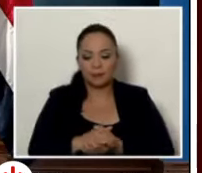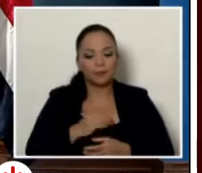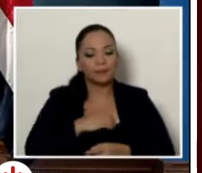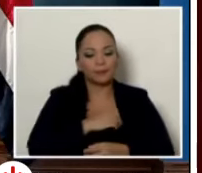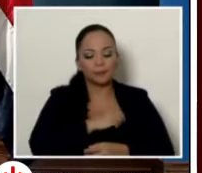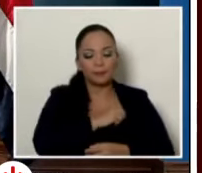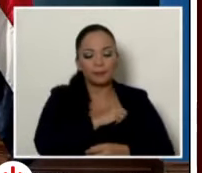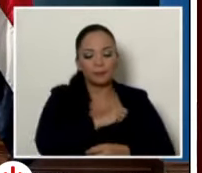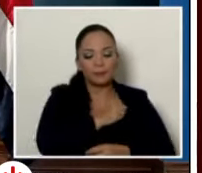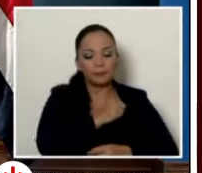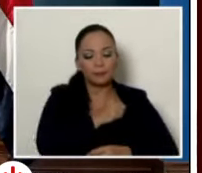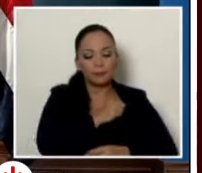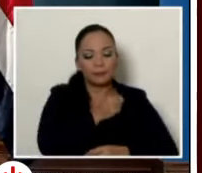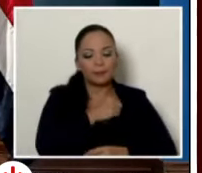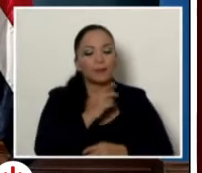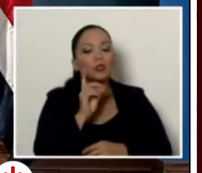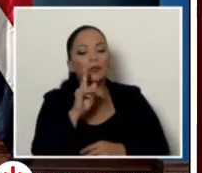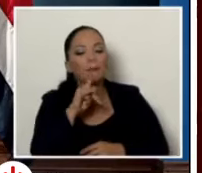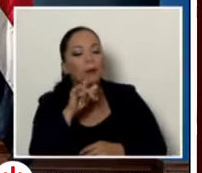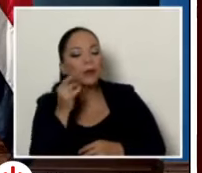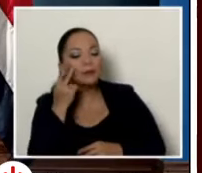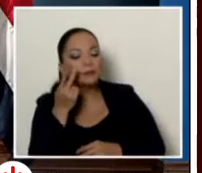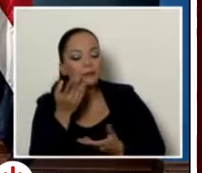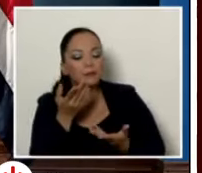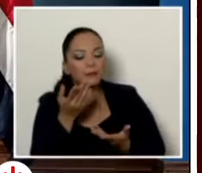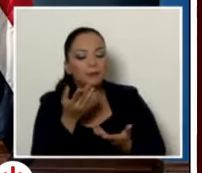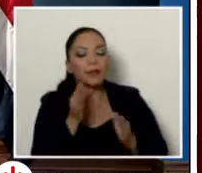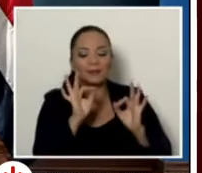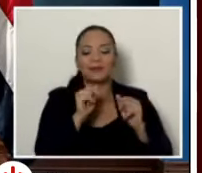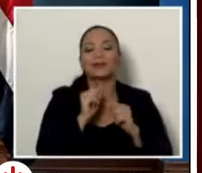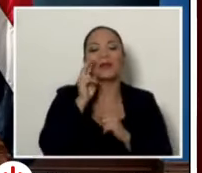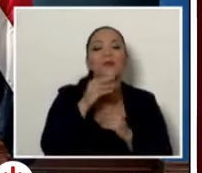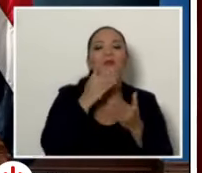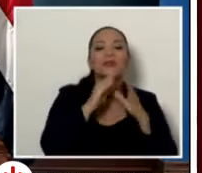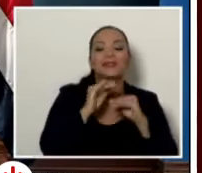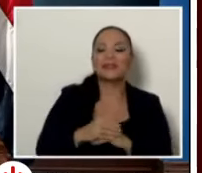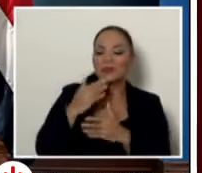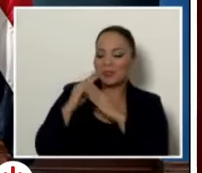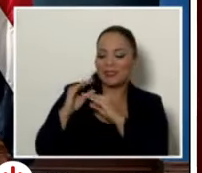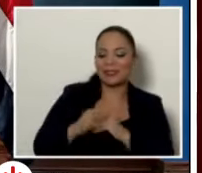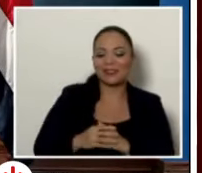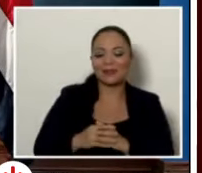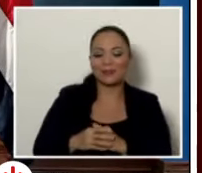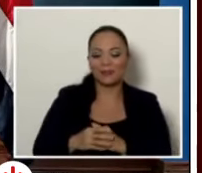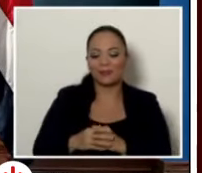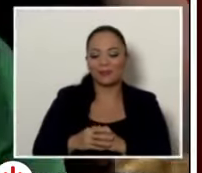donde está doña Paula no tengo el gusto de verla buenas tardes doña Paula buenas don Rodrigo